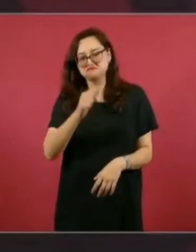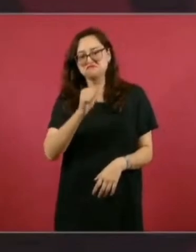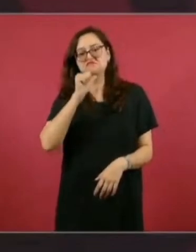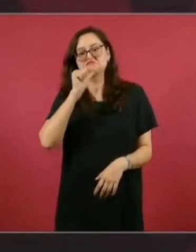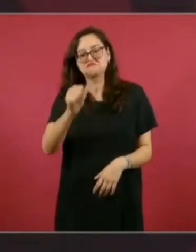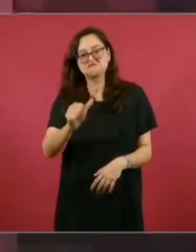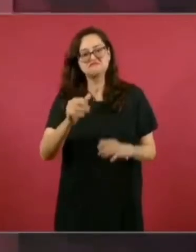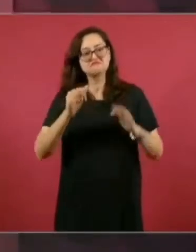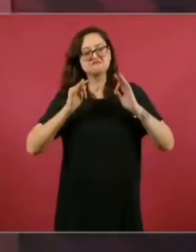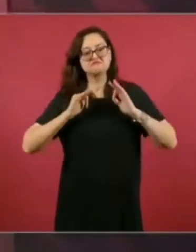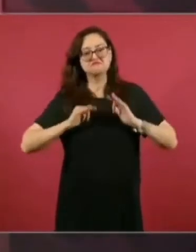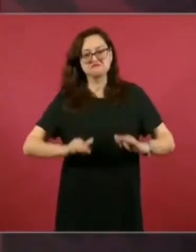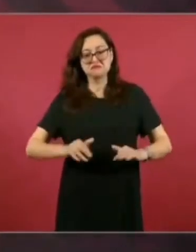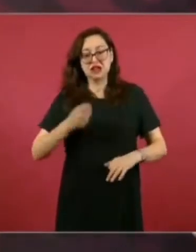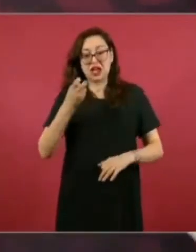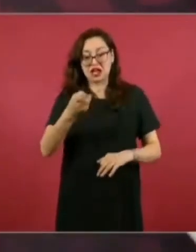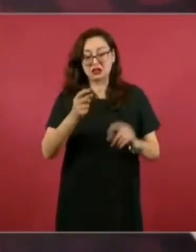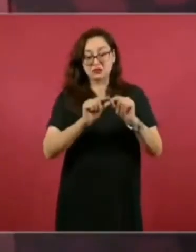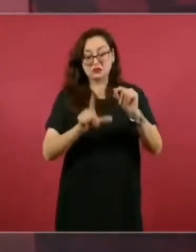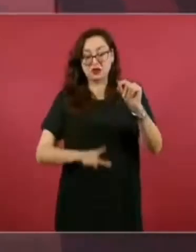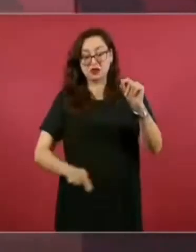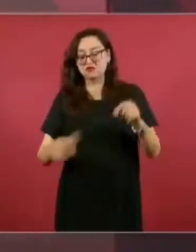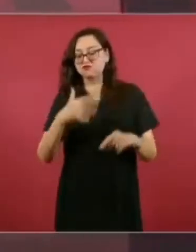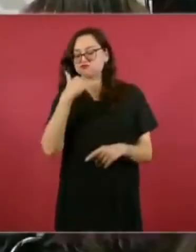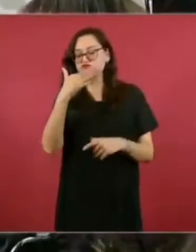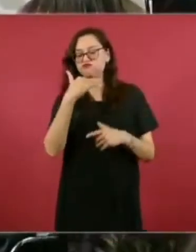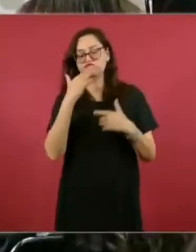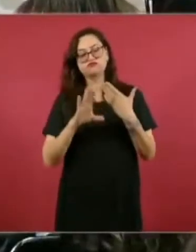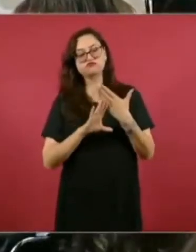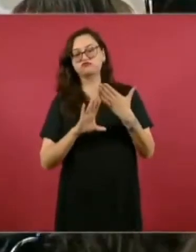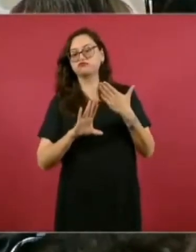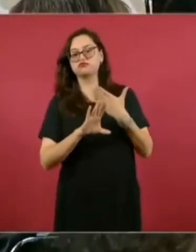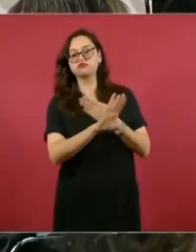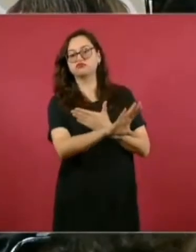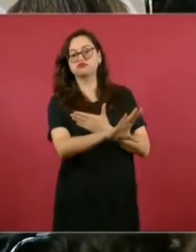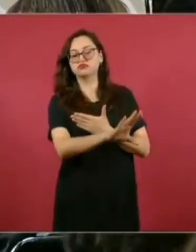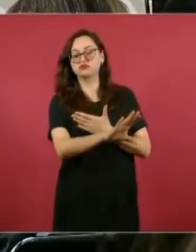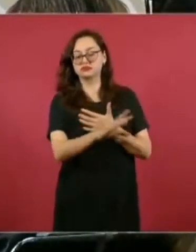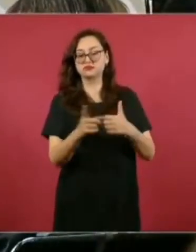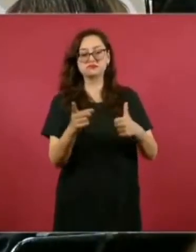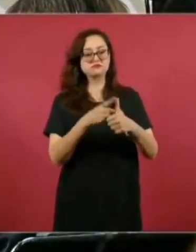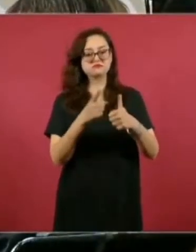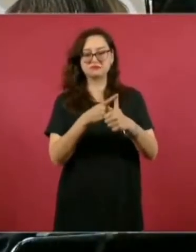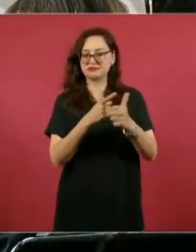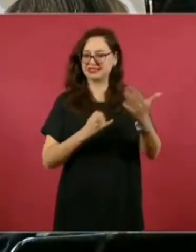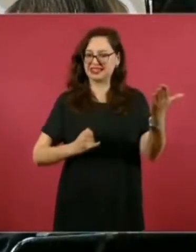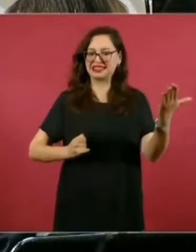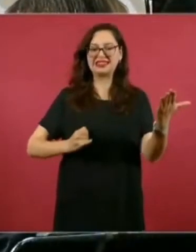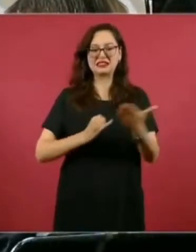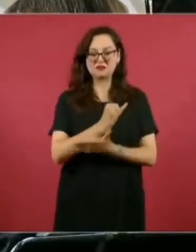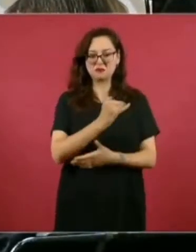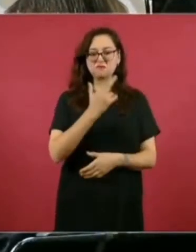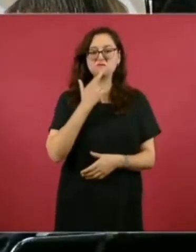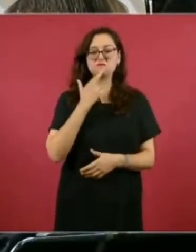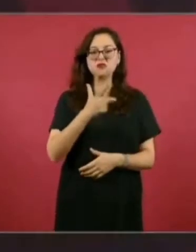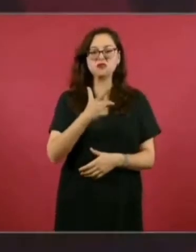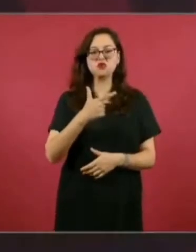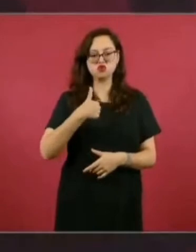Eso ha sido de lo mejor porque nos ha dado autoridad